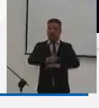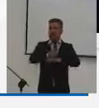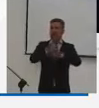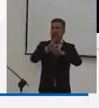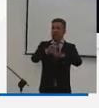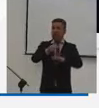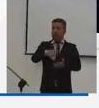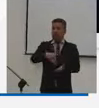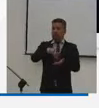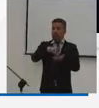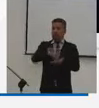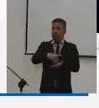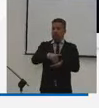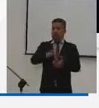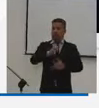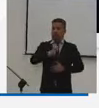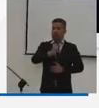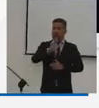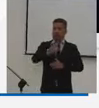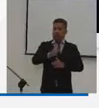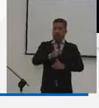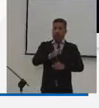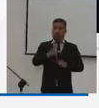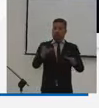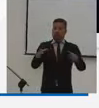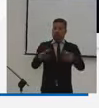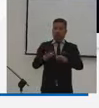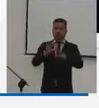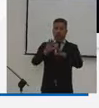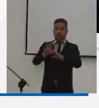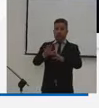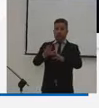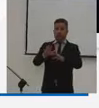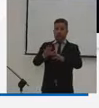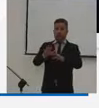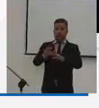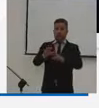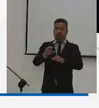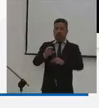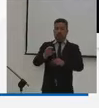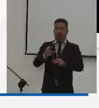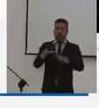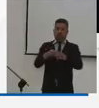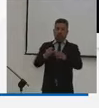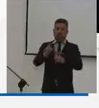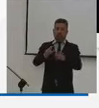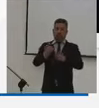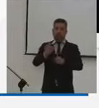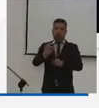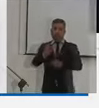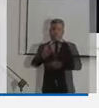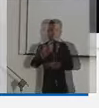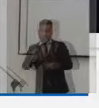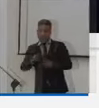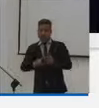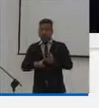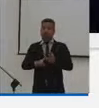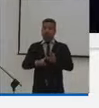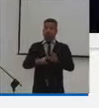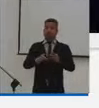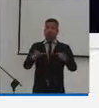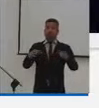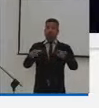Dirección de Posicionamiento y Liderazgo, a su equipo de Perla Álvarez y Tirso Zorro,